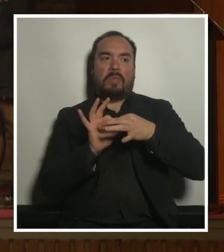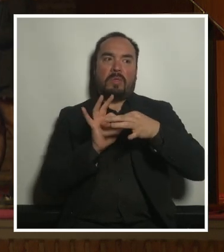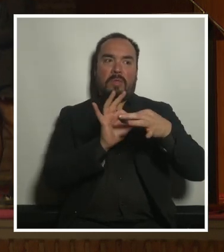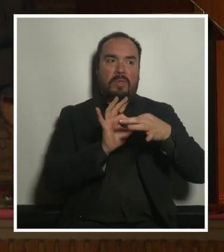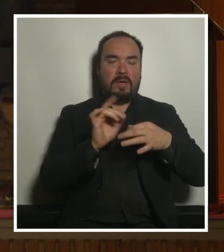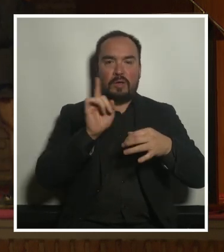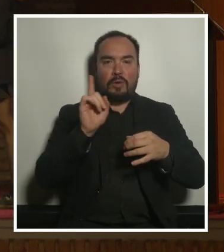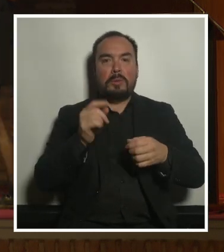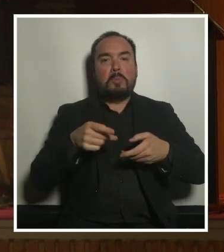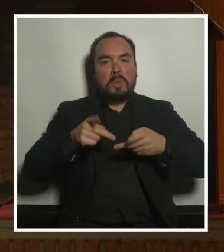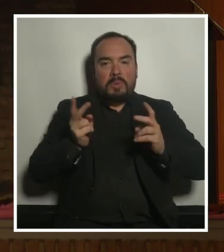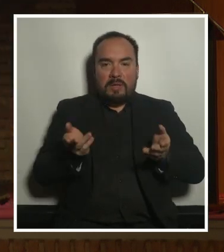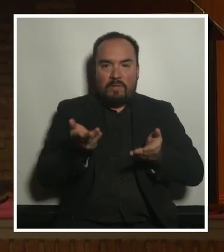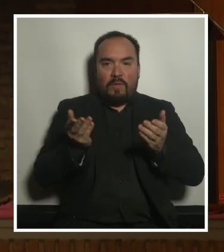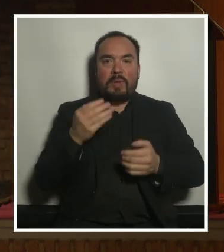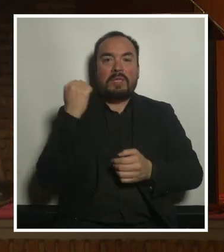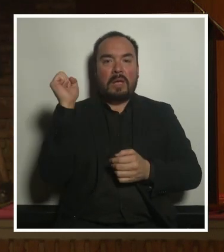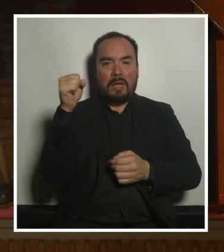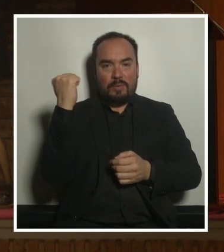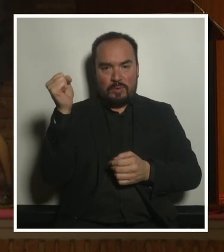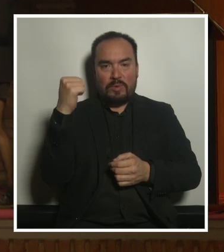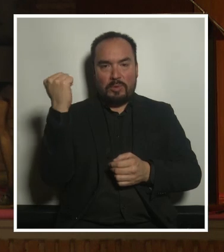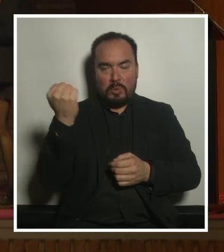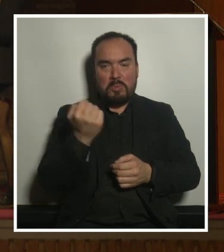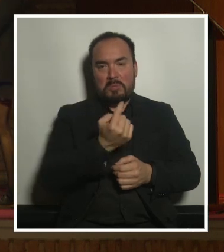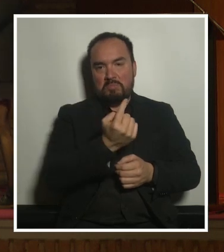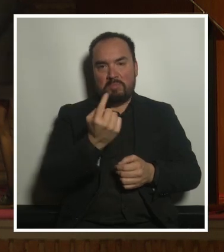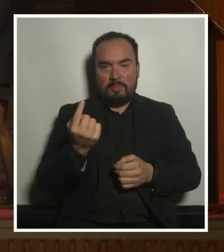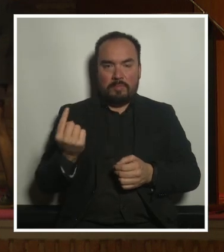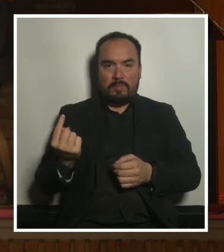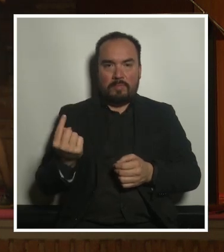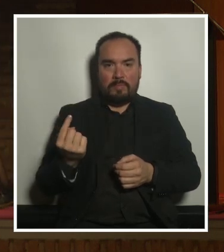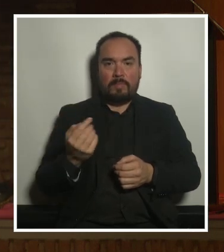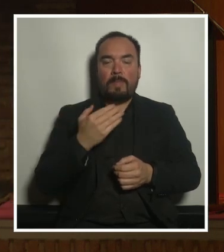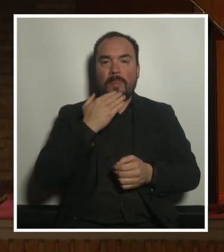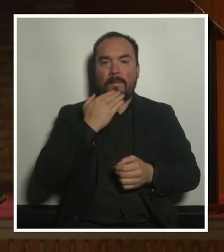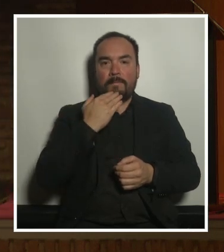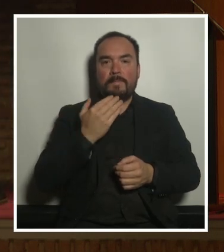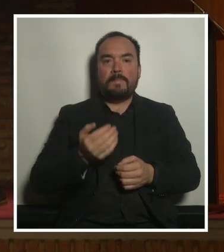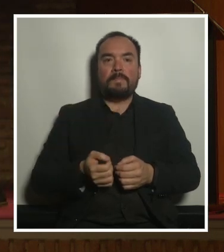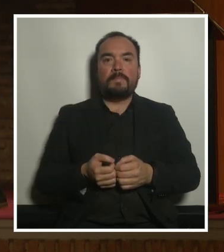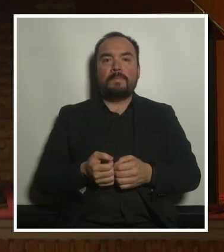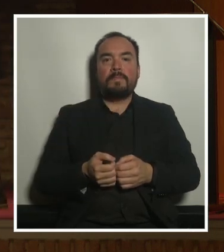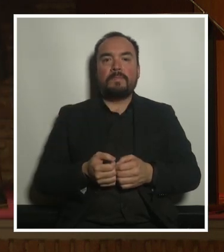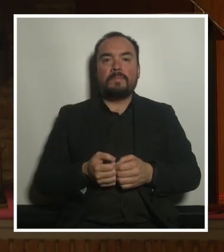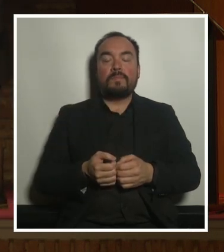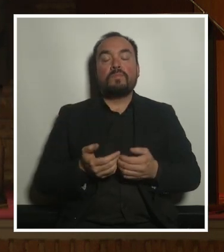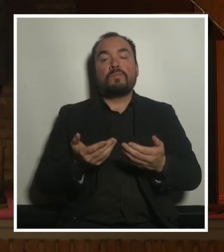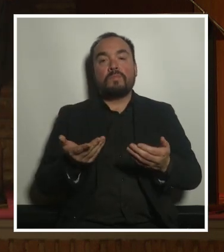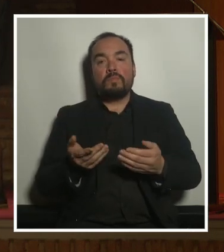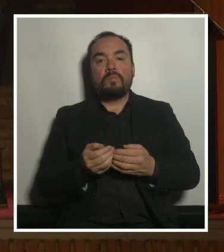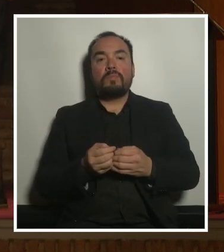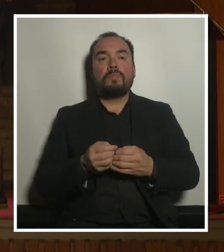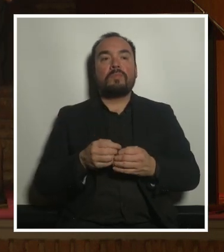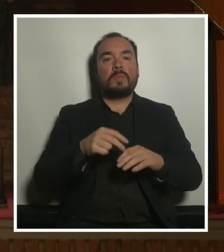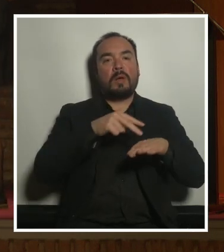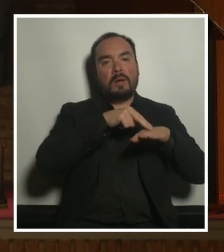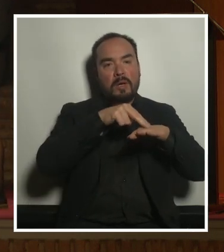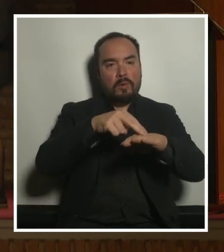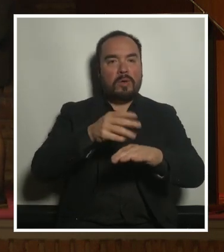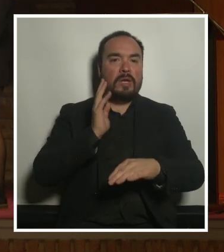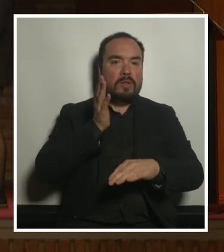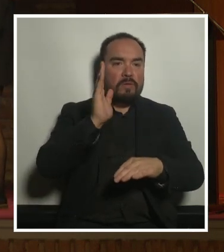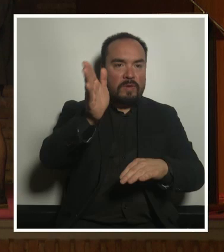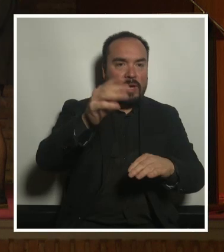autosuficiente simplemente que el espacio no te haga dependiente la continuidad entre recorridos itinerarios